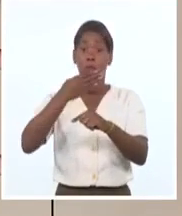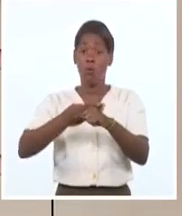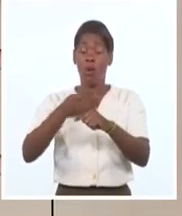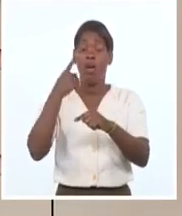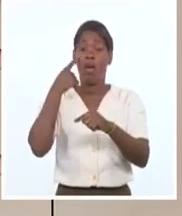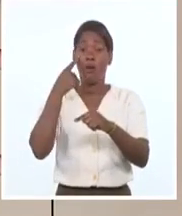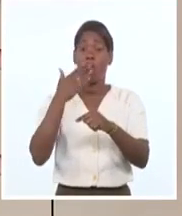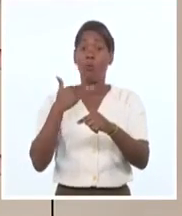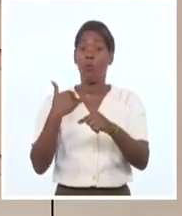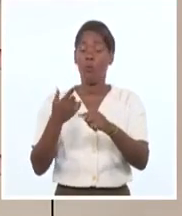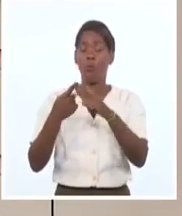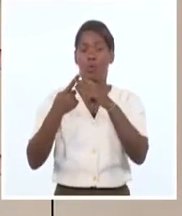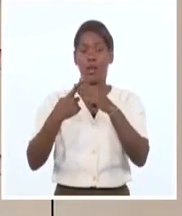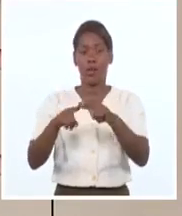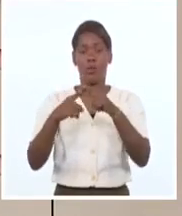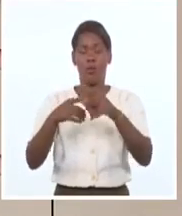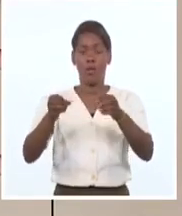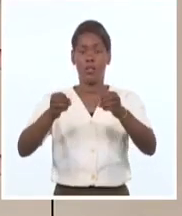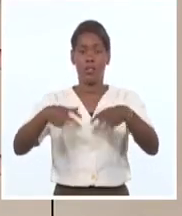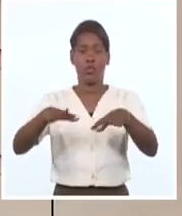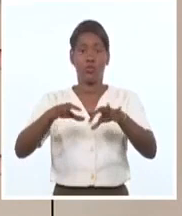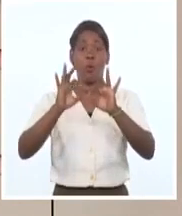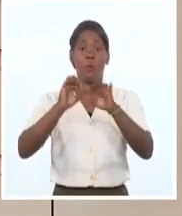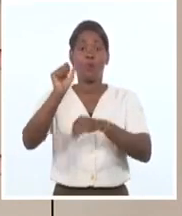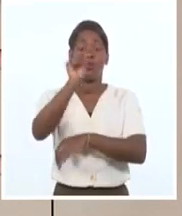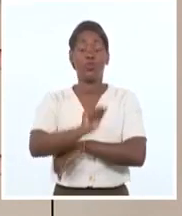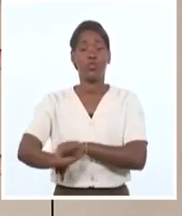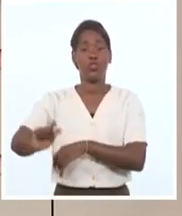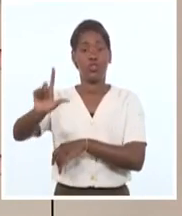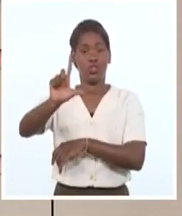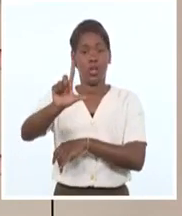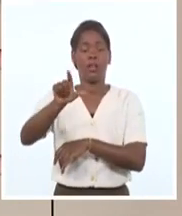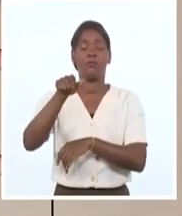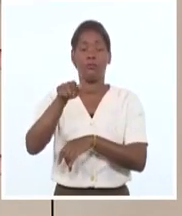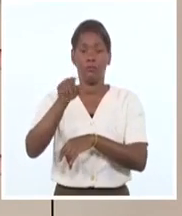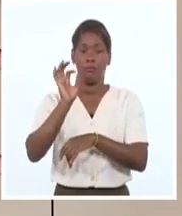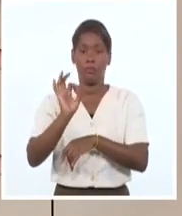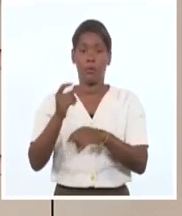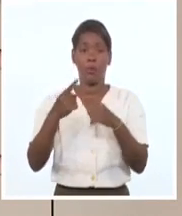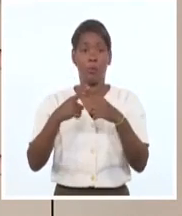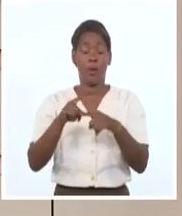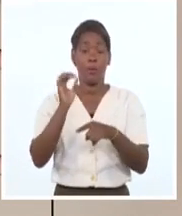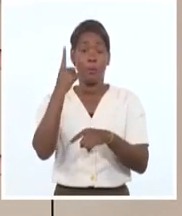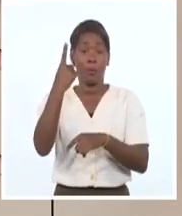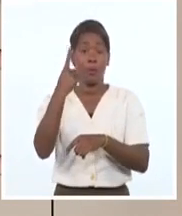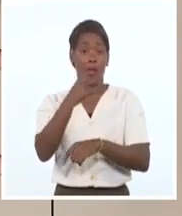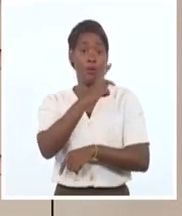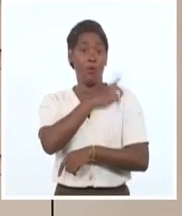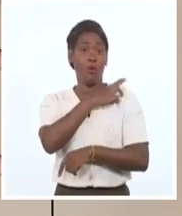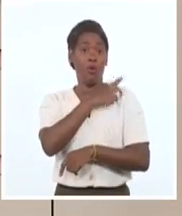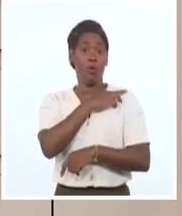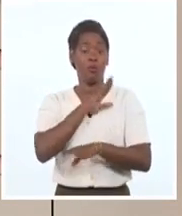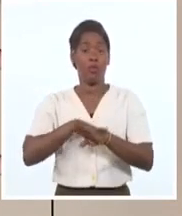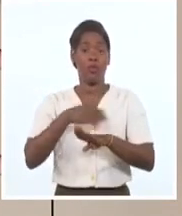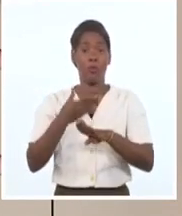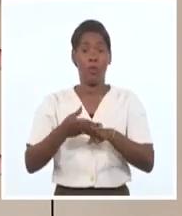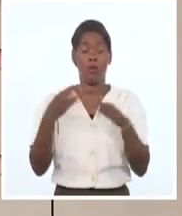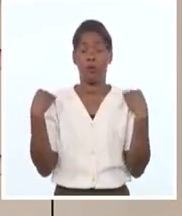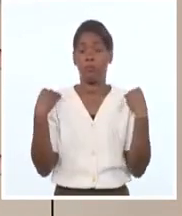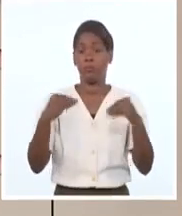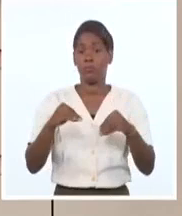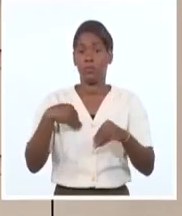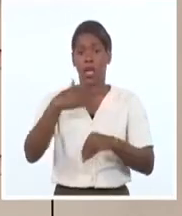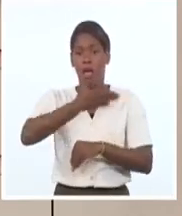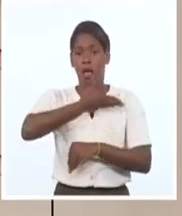probabilidad de que esos mismos políticos tomen acciones radicales contra esa economía subterránea. Mire,